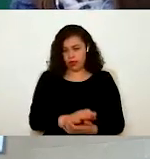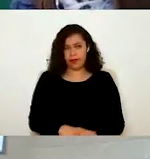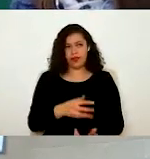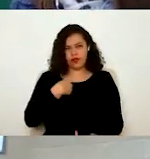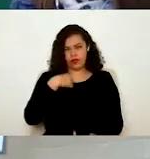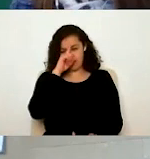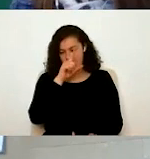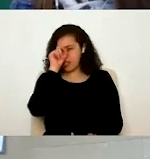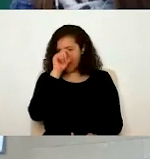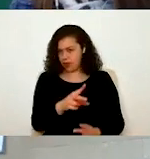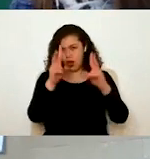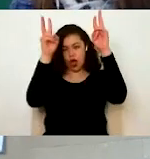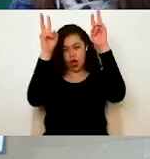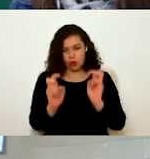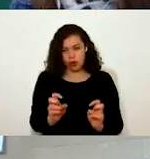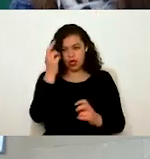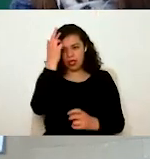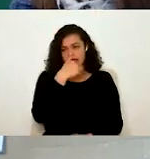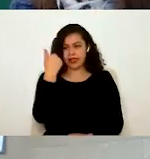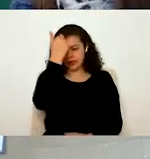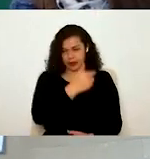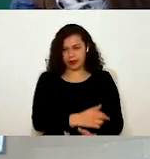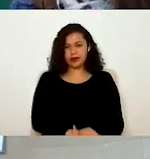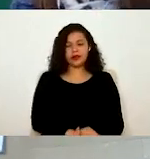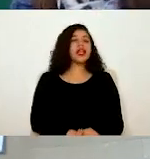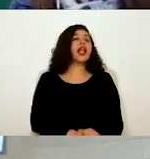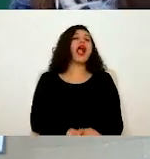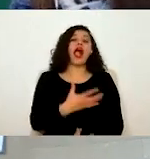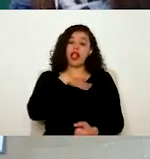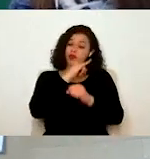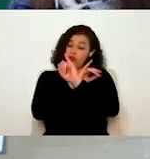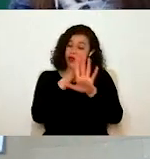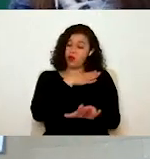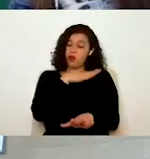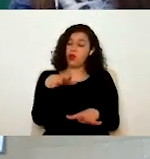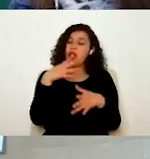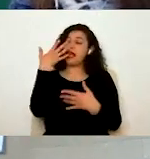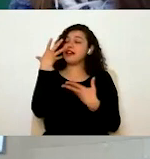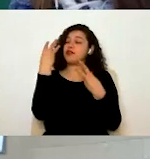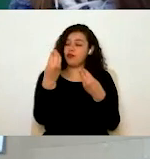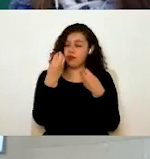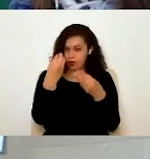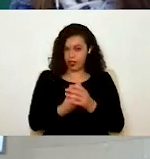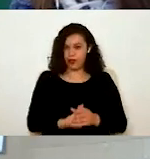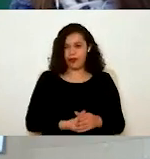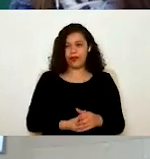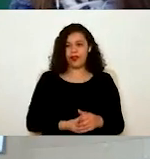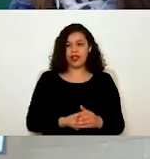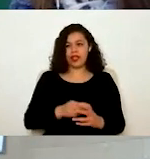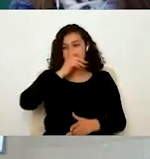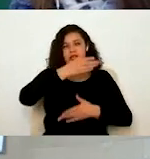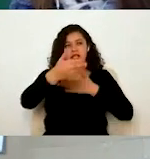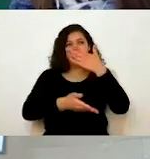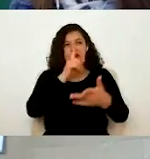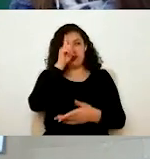sugiero que igual lo revisen. Tiene muy buena información. Igual, por ejemplo, servicios y asesorías.